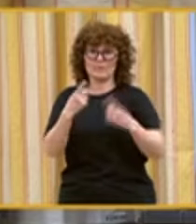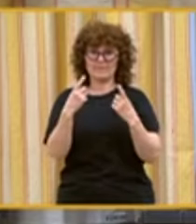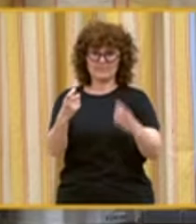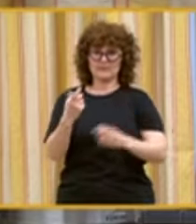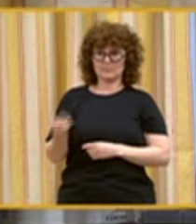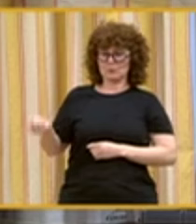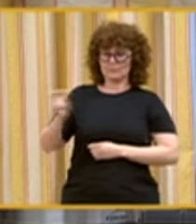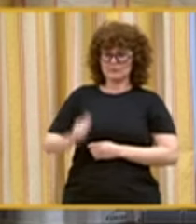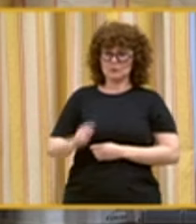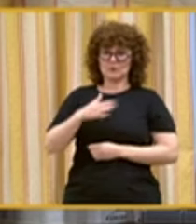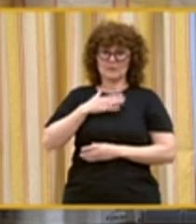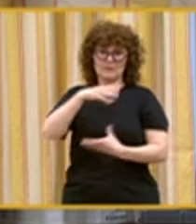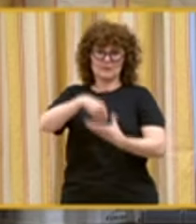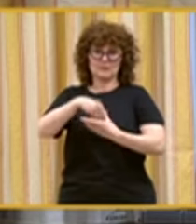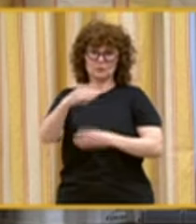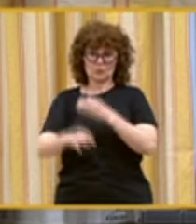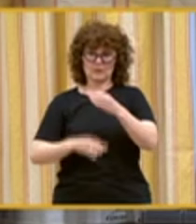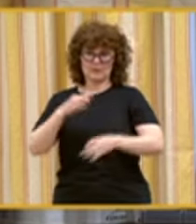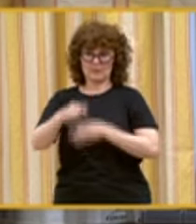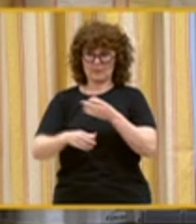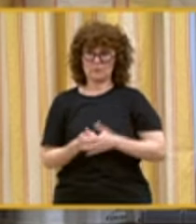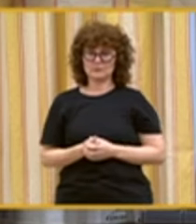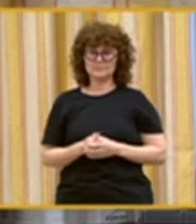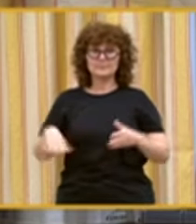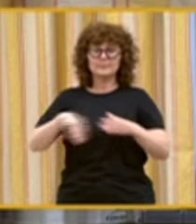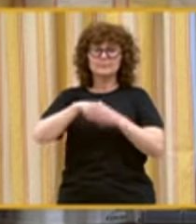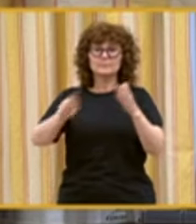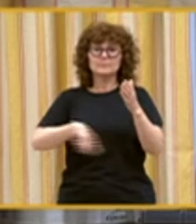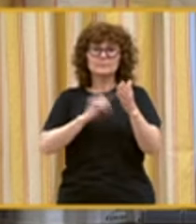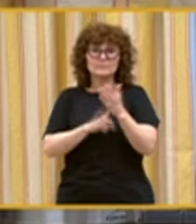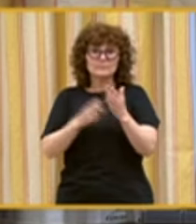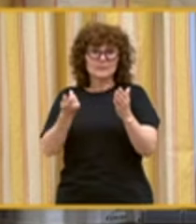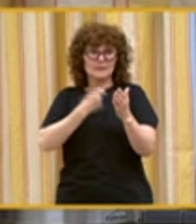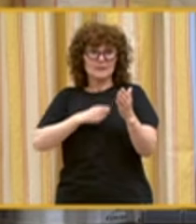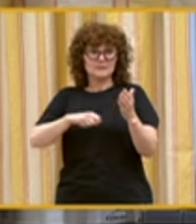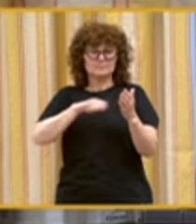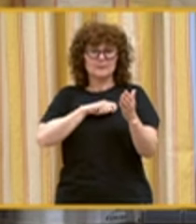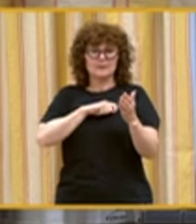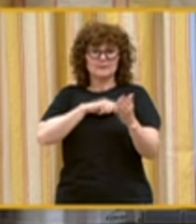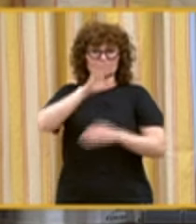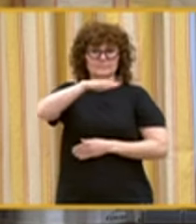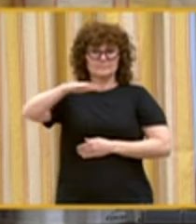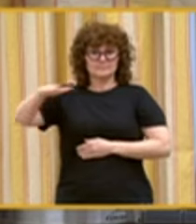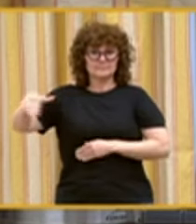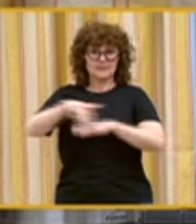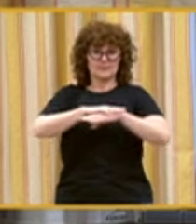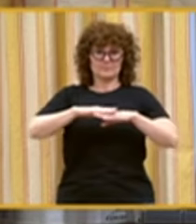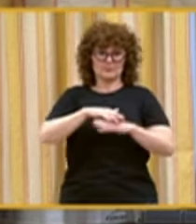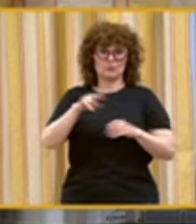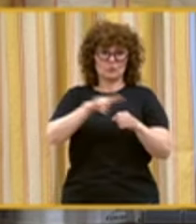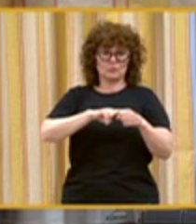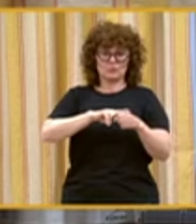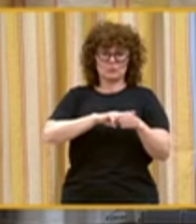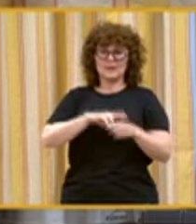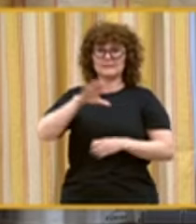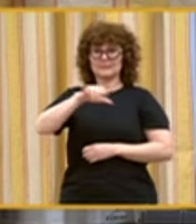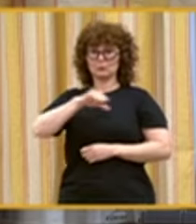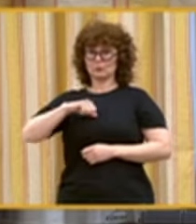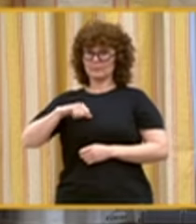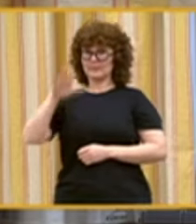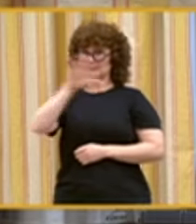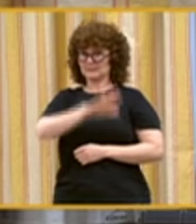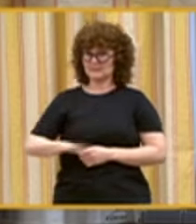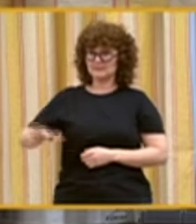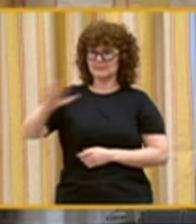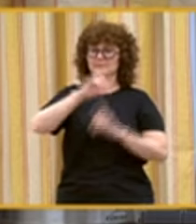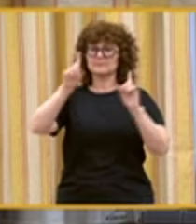en nuestras organizaciones. Plena Inclusión España hace un llamamiento a las administraciones locales, autonómicas y estatales y a las